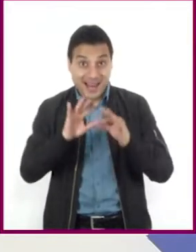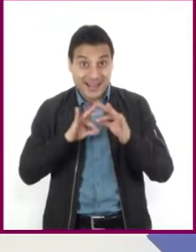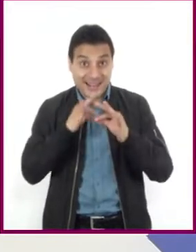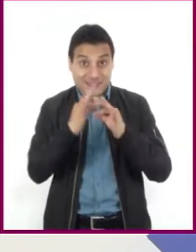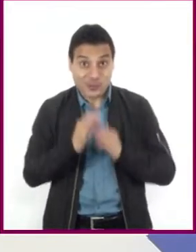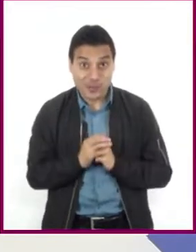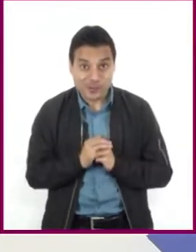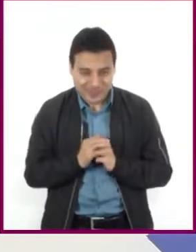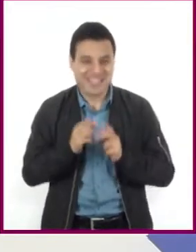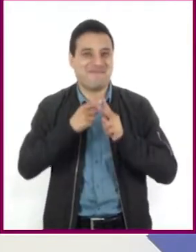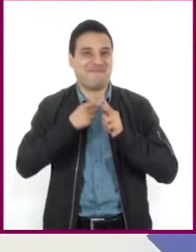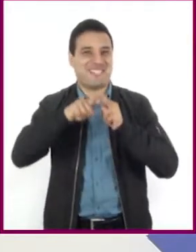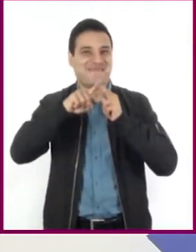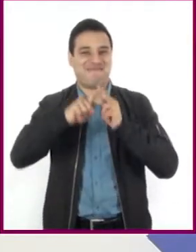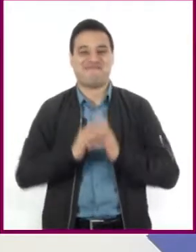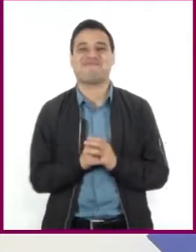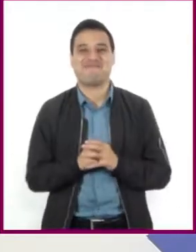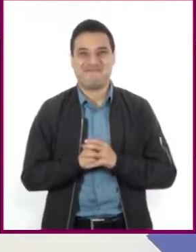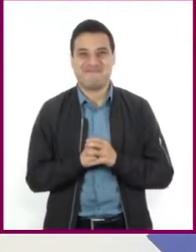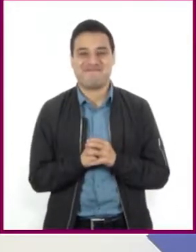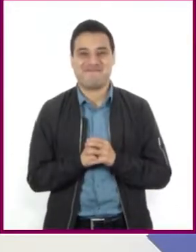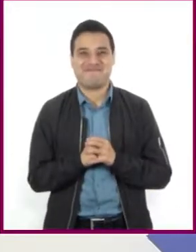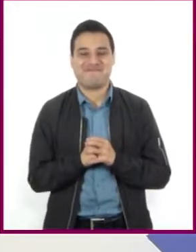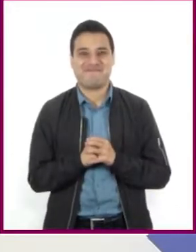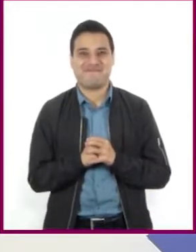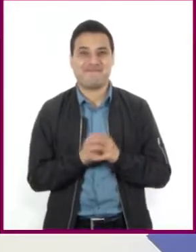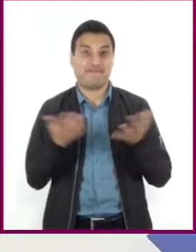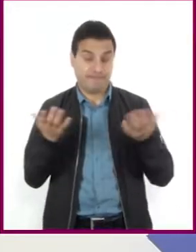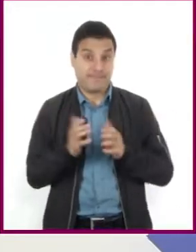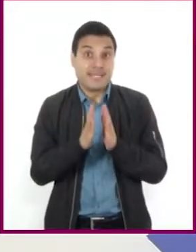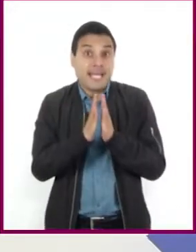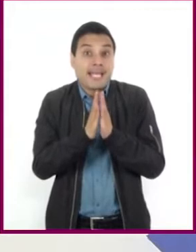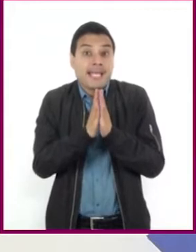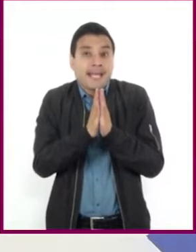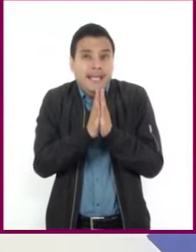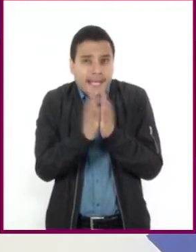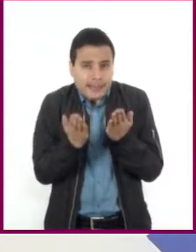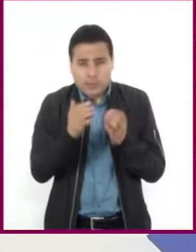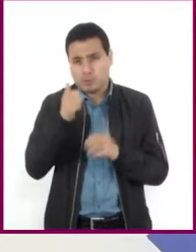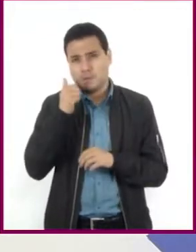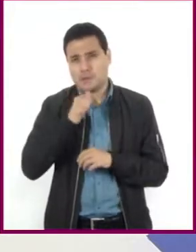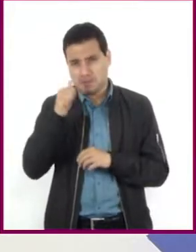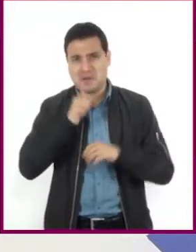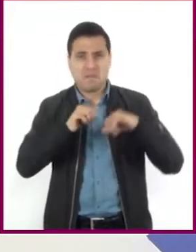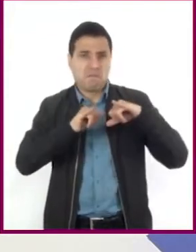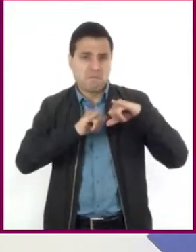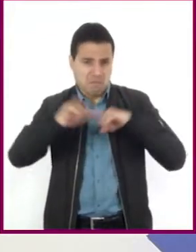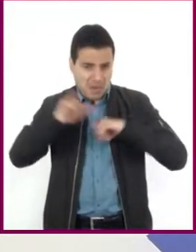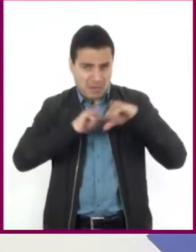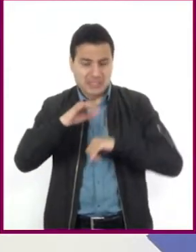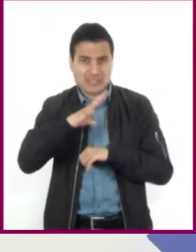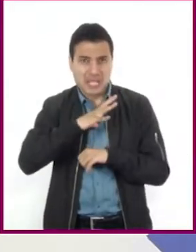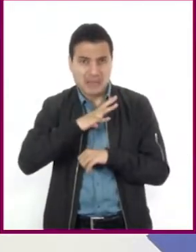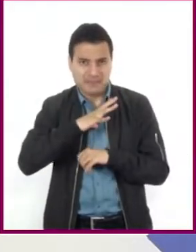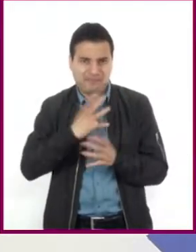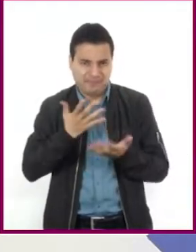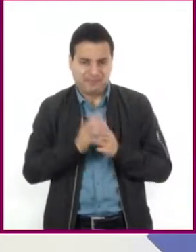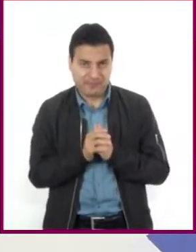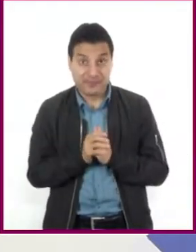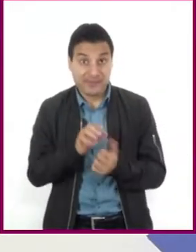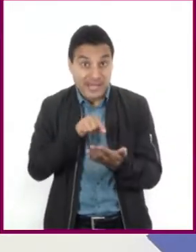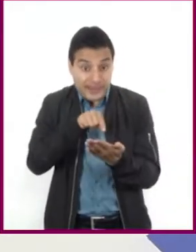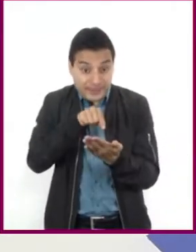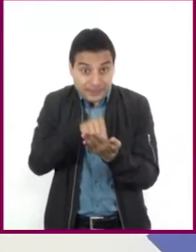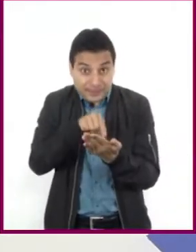de iniciar! En todos los libros donde vienen planos y mapas, como los que tenían en la primaria, cada